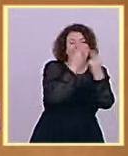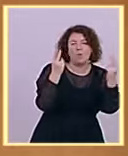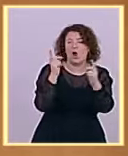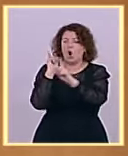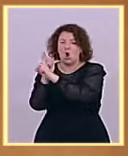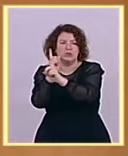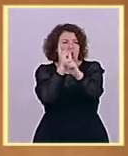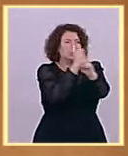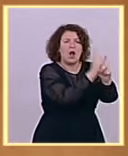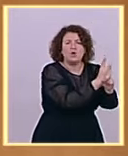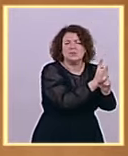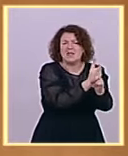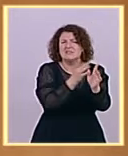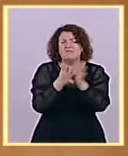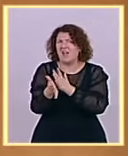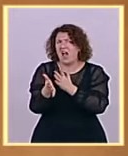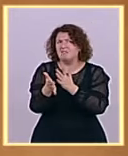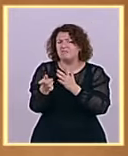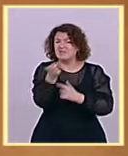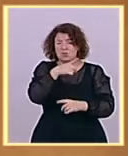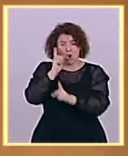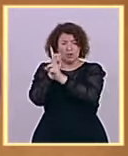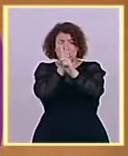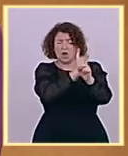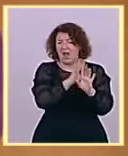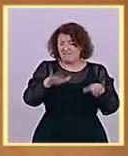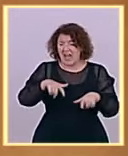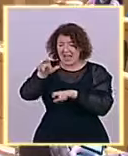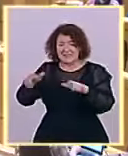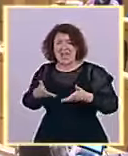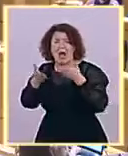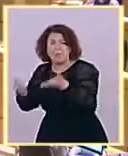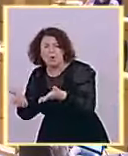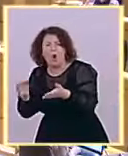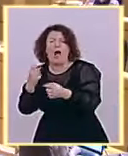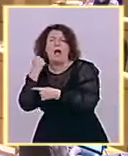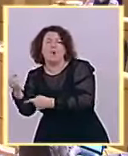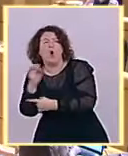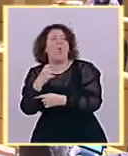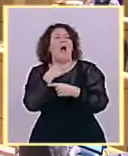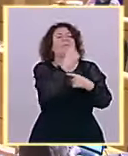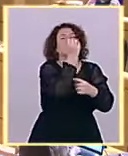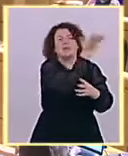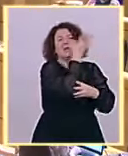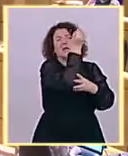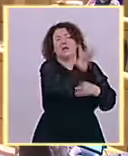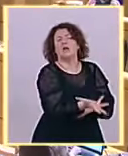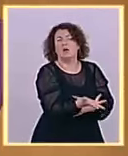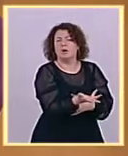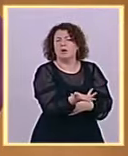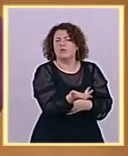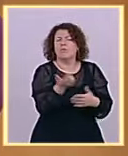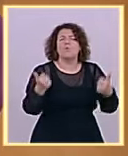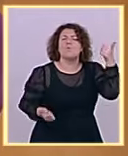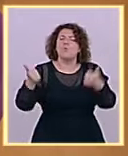a esa minoría a la que ustedes rinden cuenta? Por cierto, señor Feijó, dice usted que este